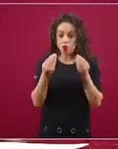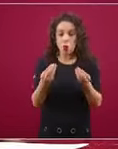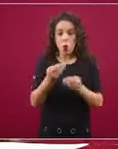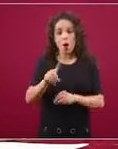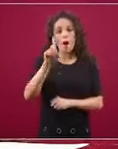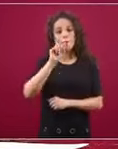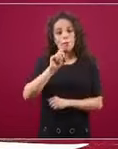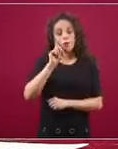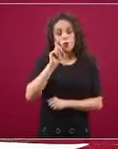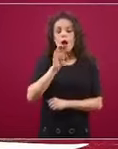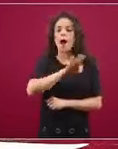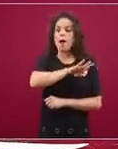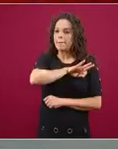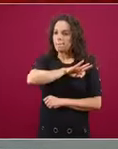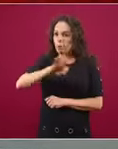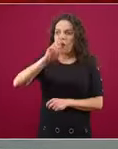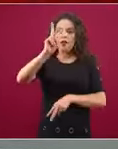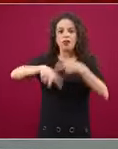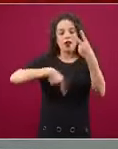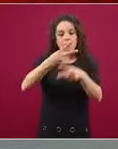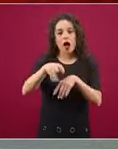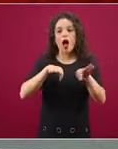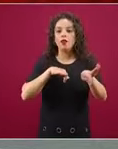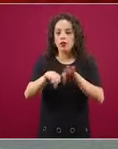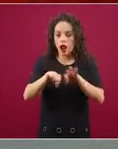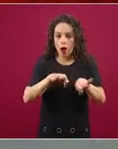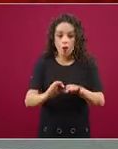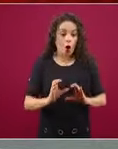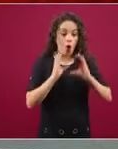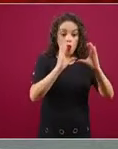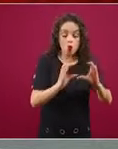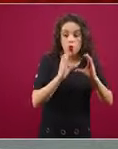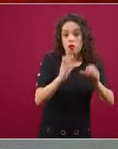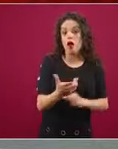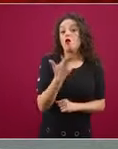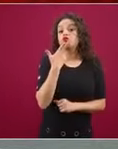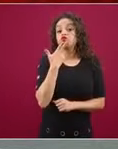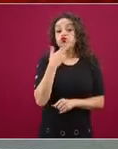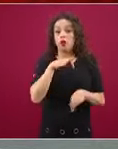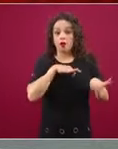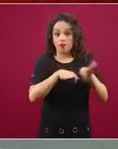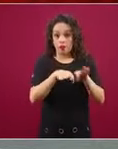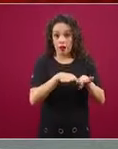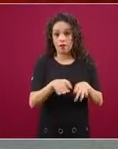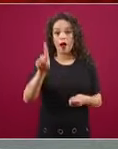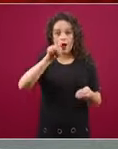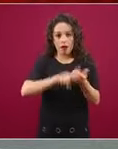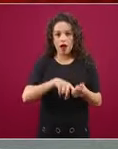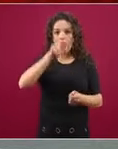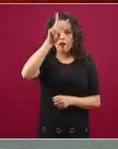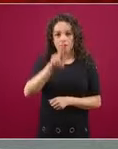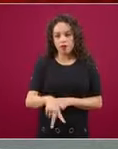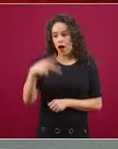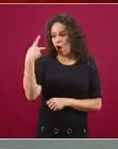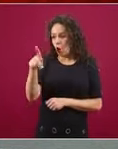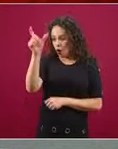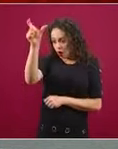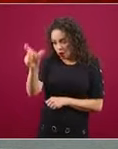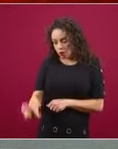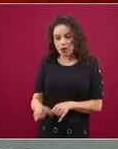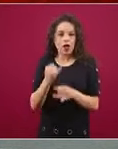el trabajo, de salir a trabajar, de realmente tener autonomía. Todos los